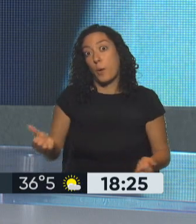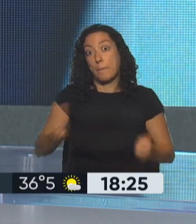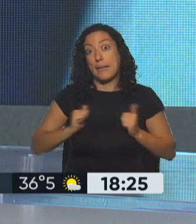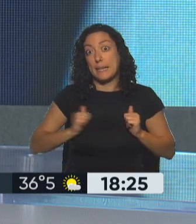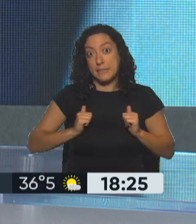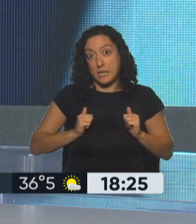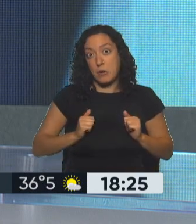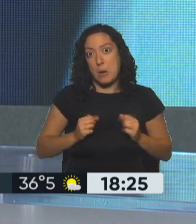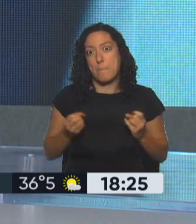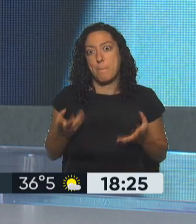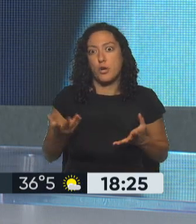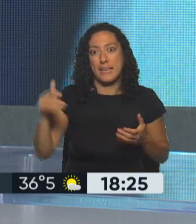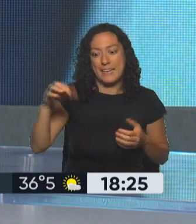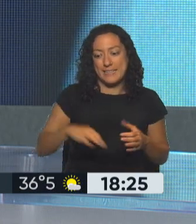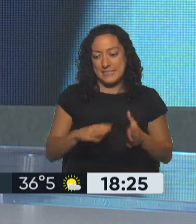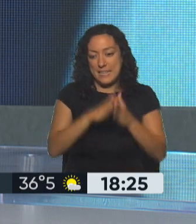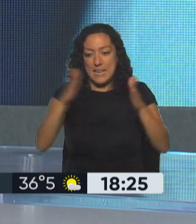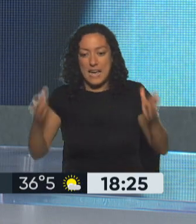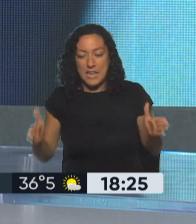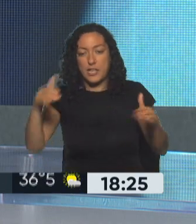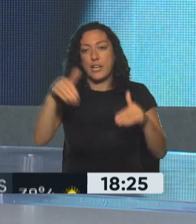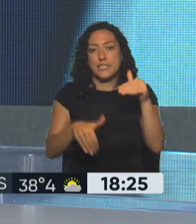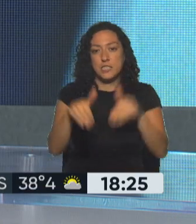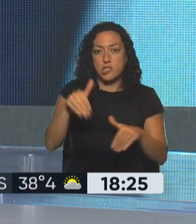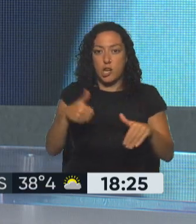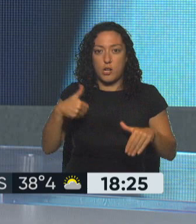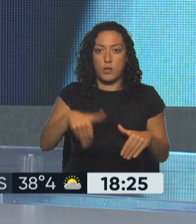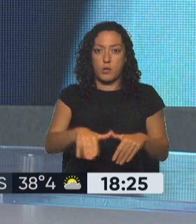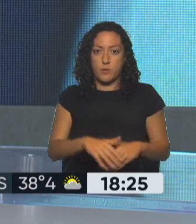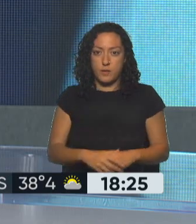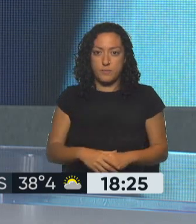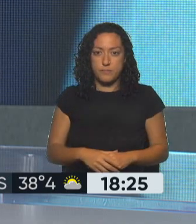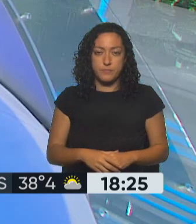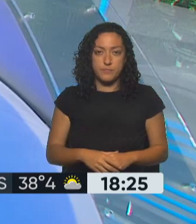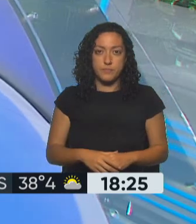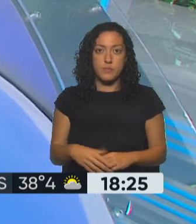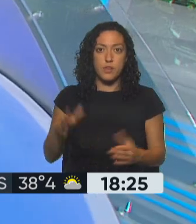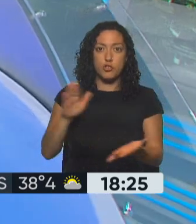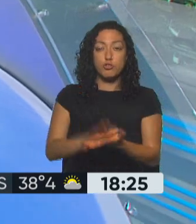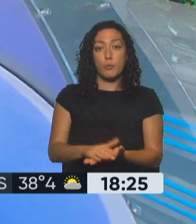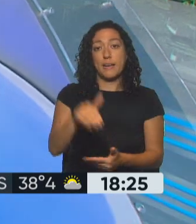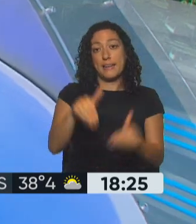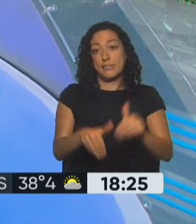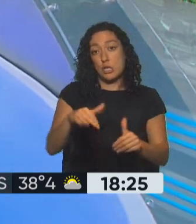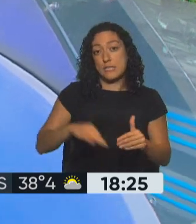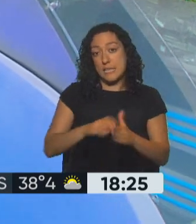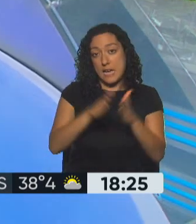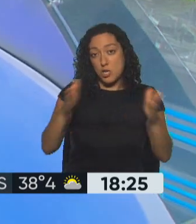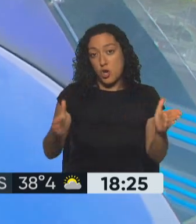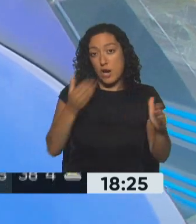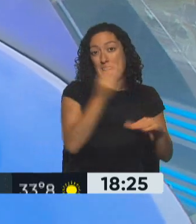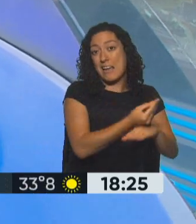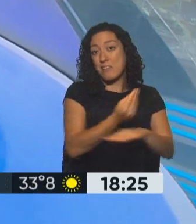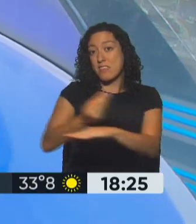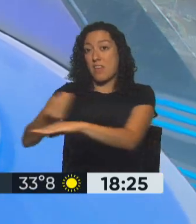porque estamos en un año electoral de cara a las elecciones en este año. Y hablando de cara a las elecciones, todos los candidatos, los